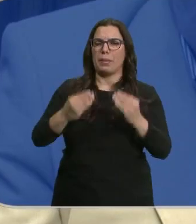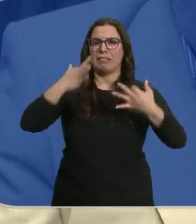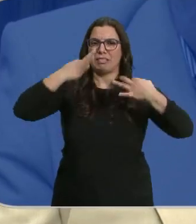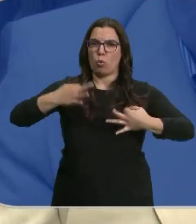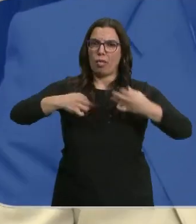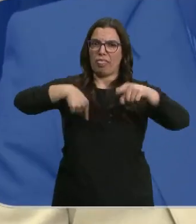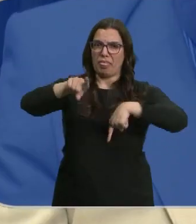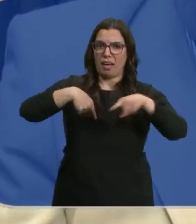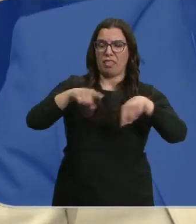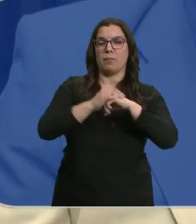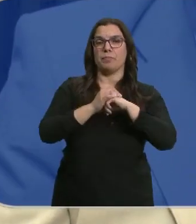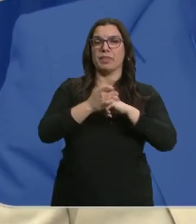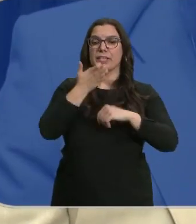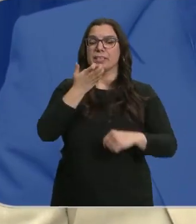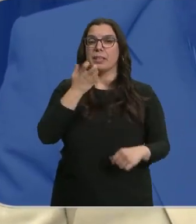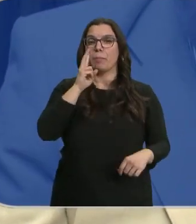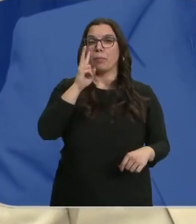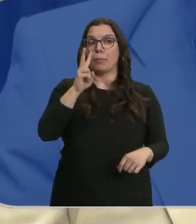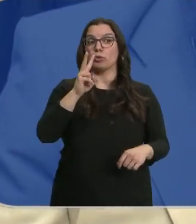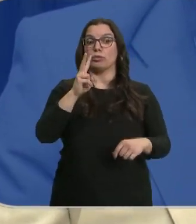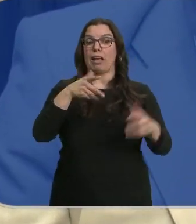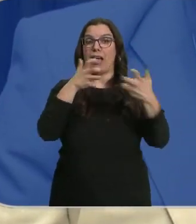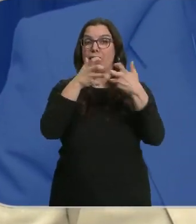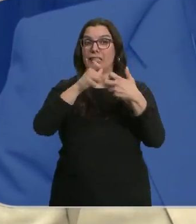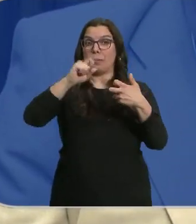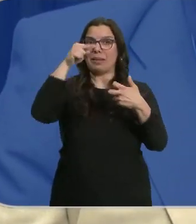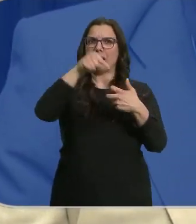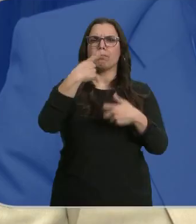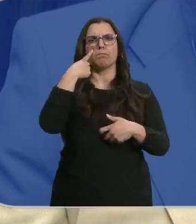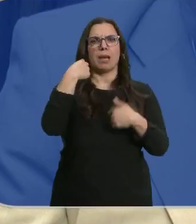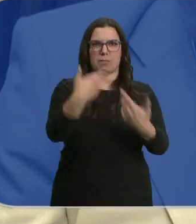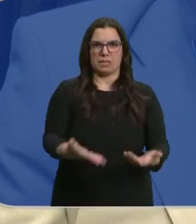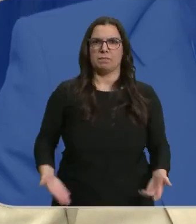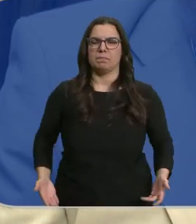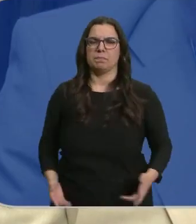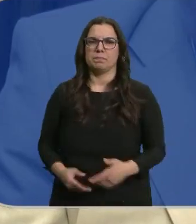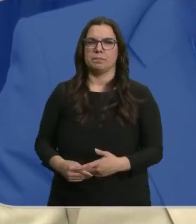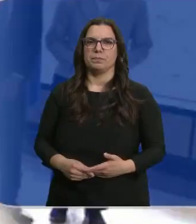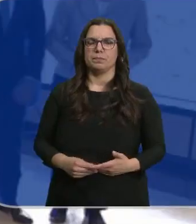seguridad vial. Donde vemos que se producen más accidentes, intensificar la vigilancia.